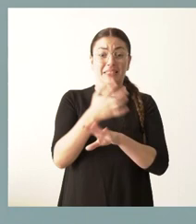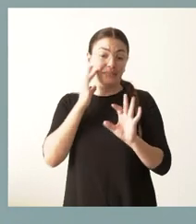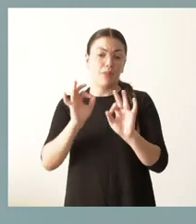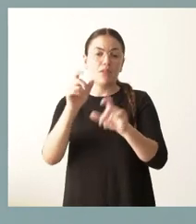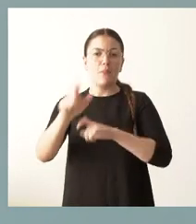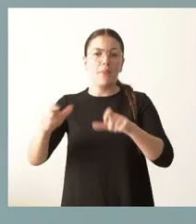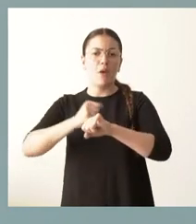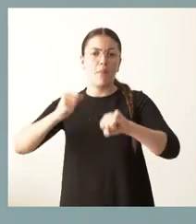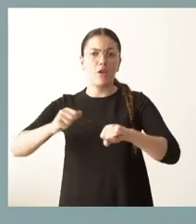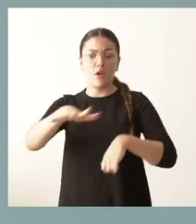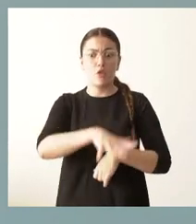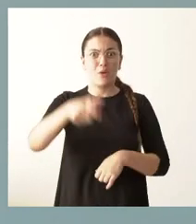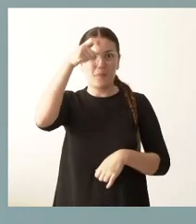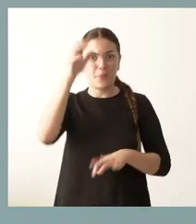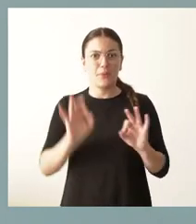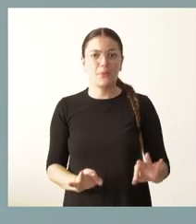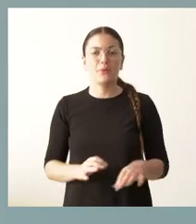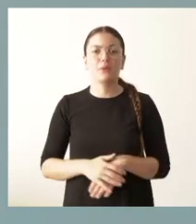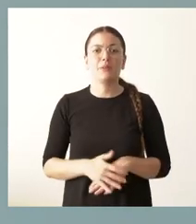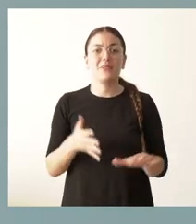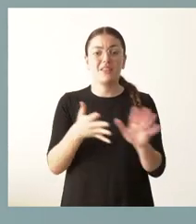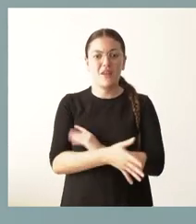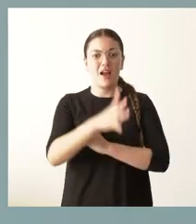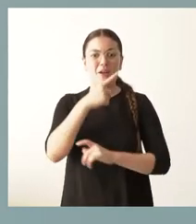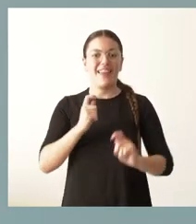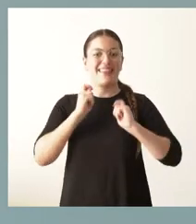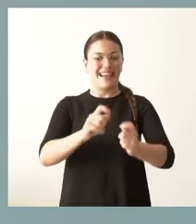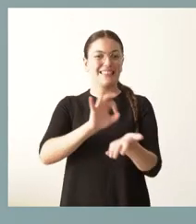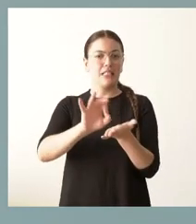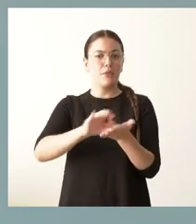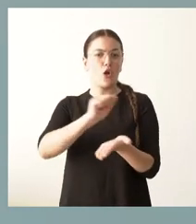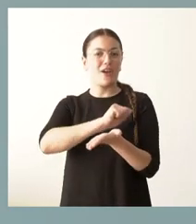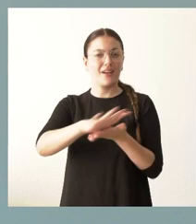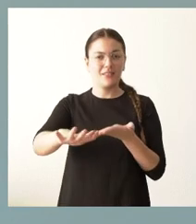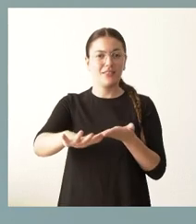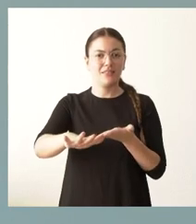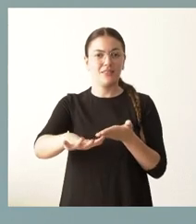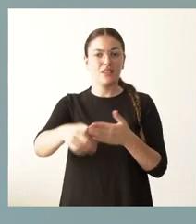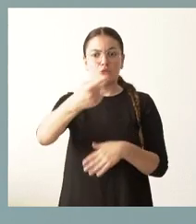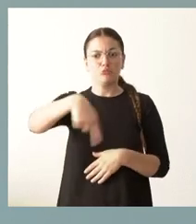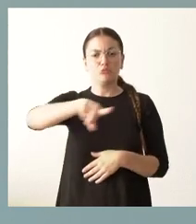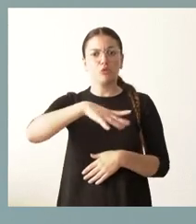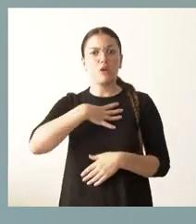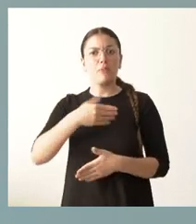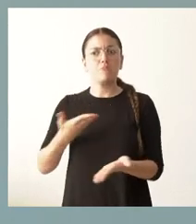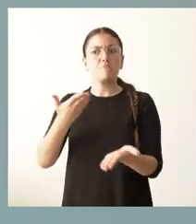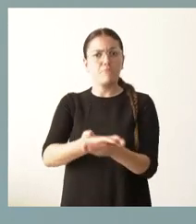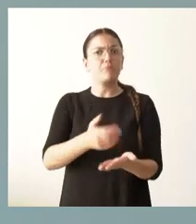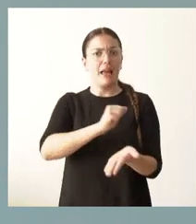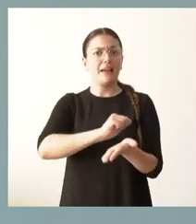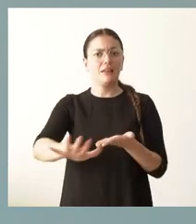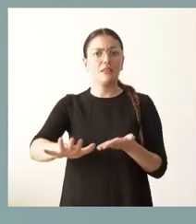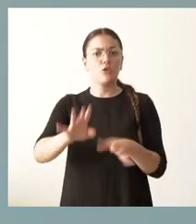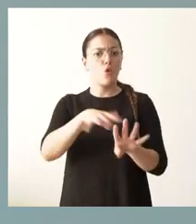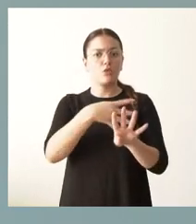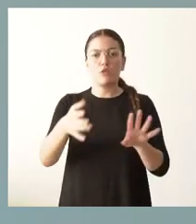rural. Y esto es lo que nos ha llevado a proveer este servicio, que es gratuito, que está a disposición de todas las personas que lo demanden y al horario que